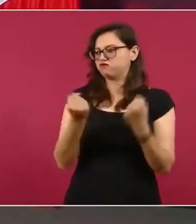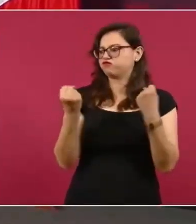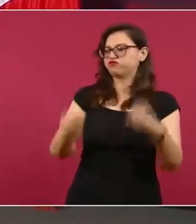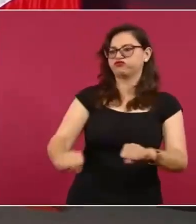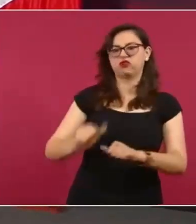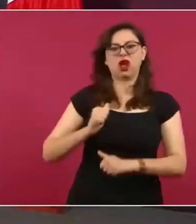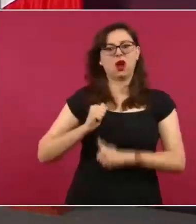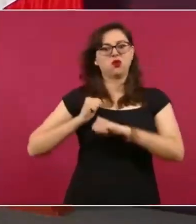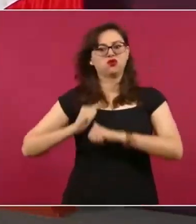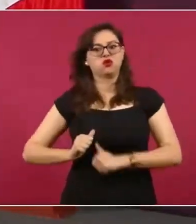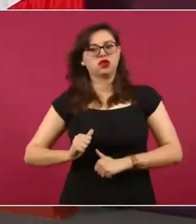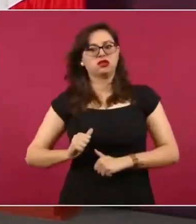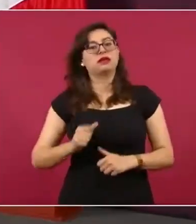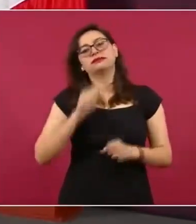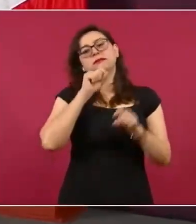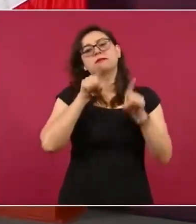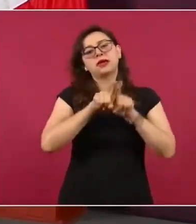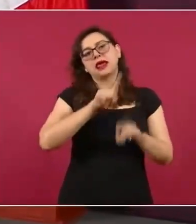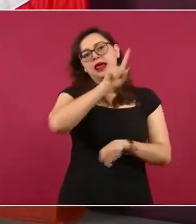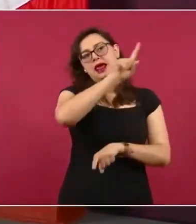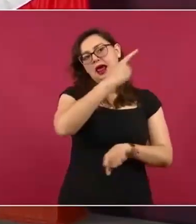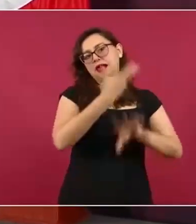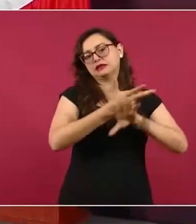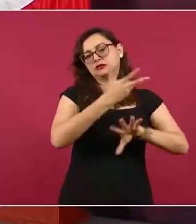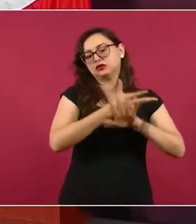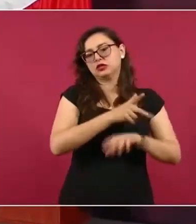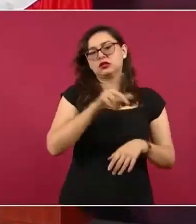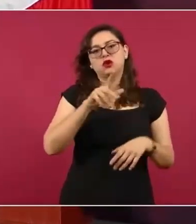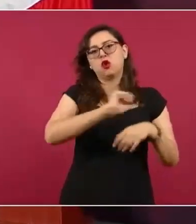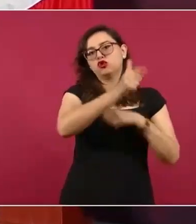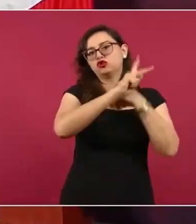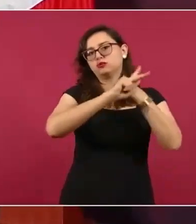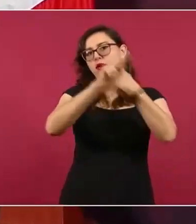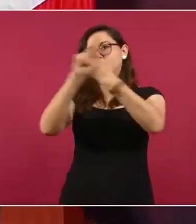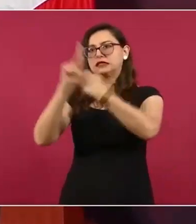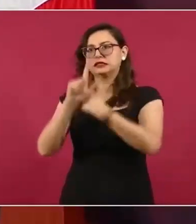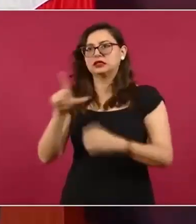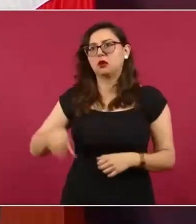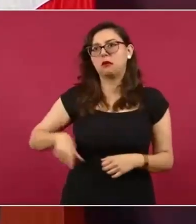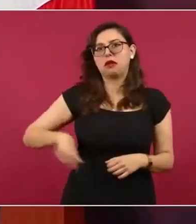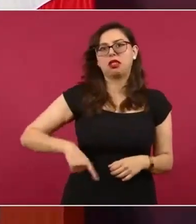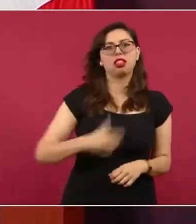en un grave problema a todos.